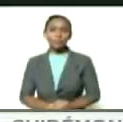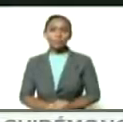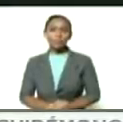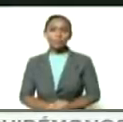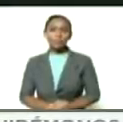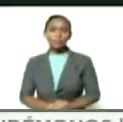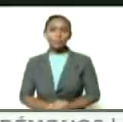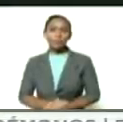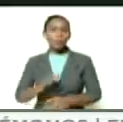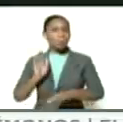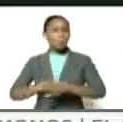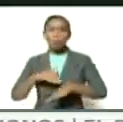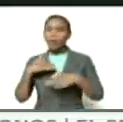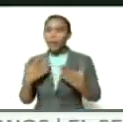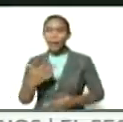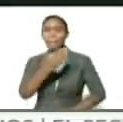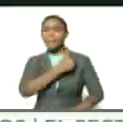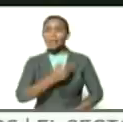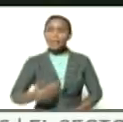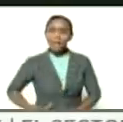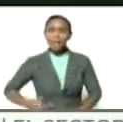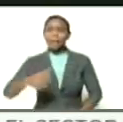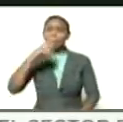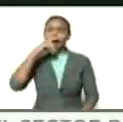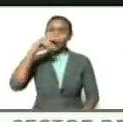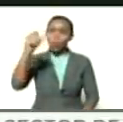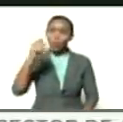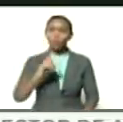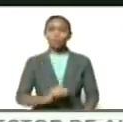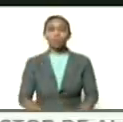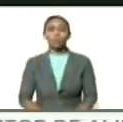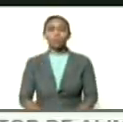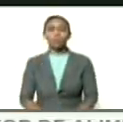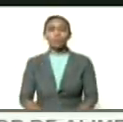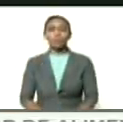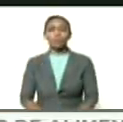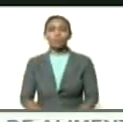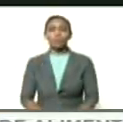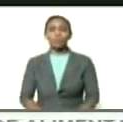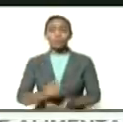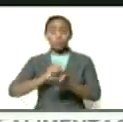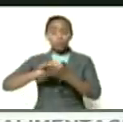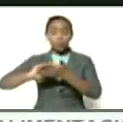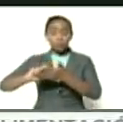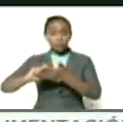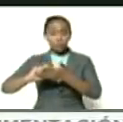¿por qué el presidente Nicolás Maduro? tome nota